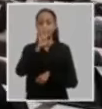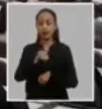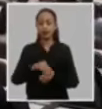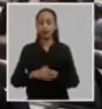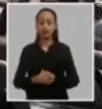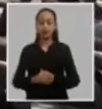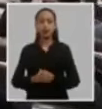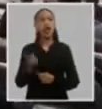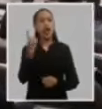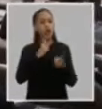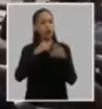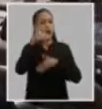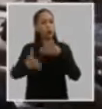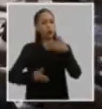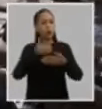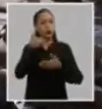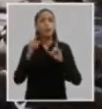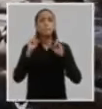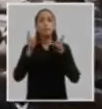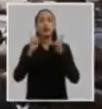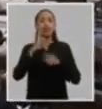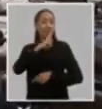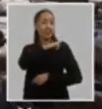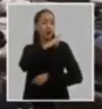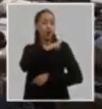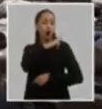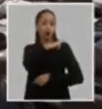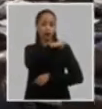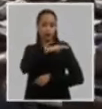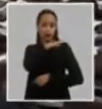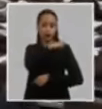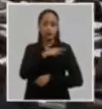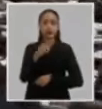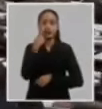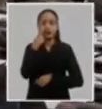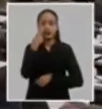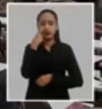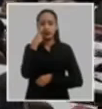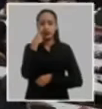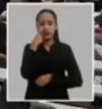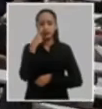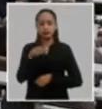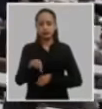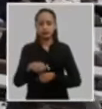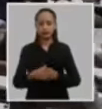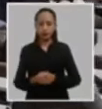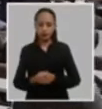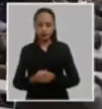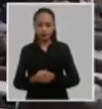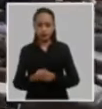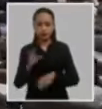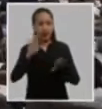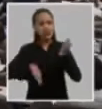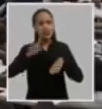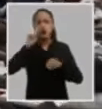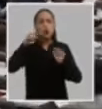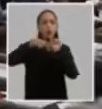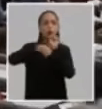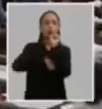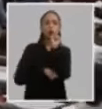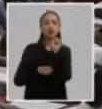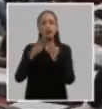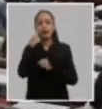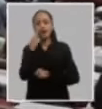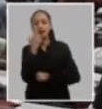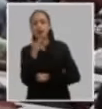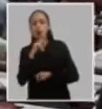persisten debilidades en la aplicación de la política de cuadro que se reflejan en la tendencia al formalismo y la superficialidad de no pocos